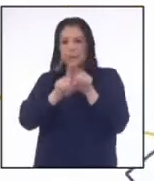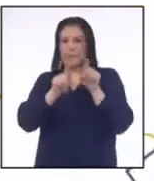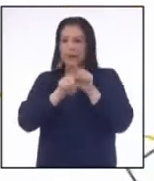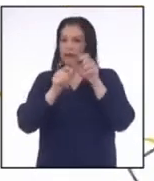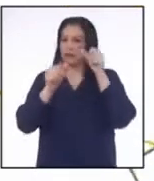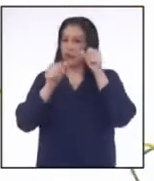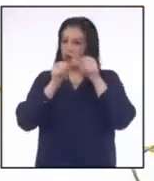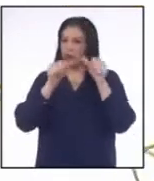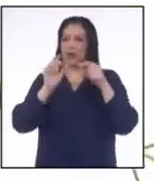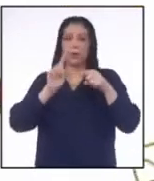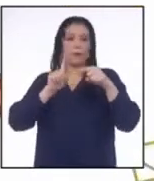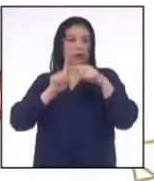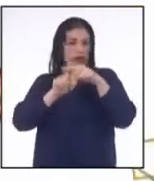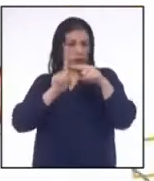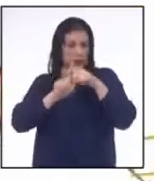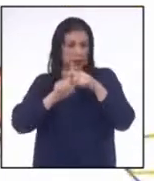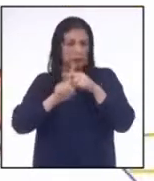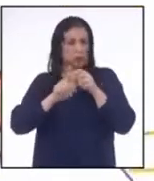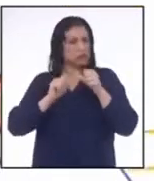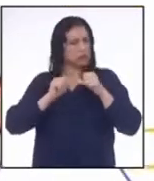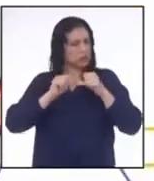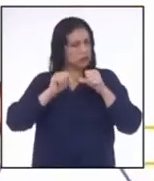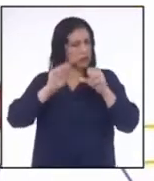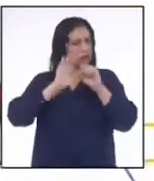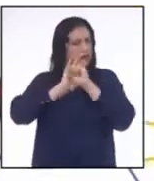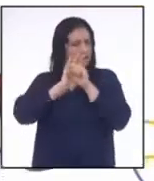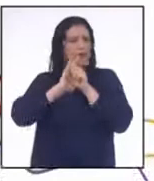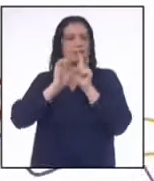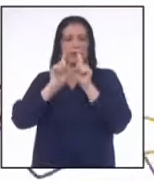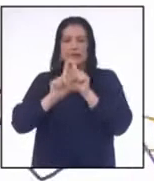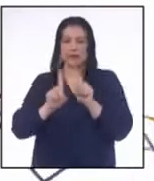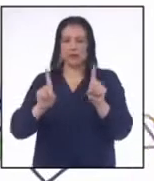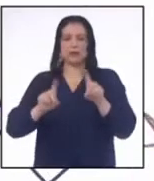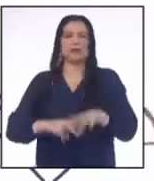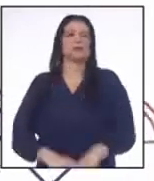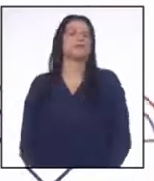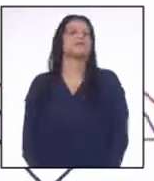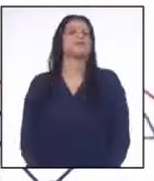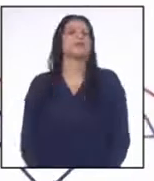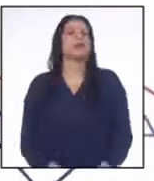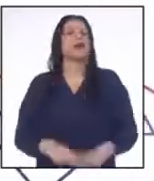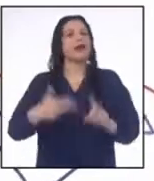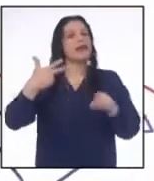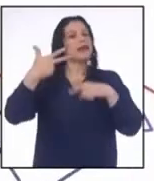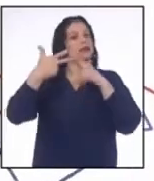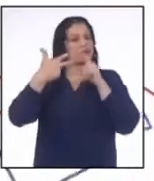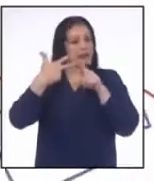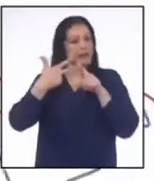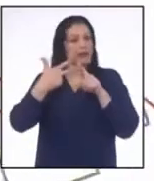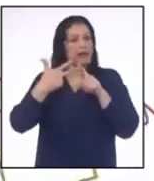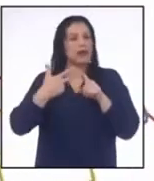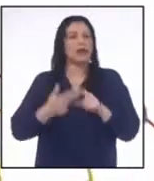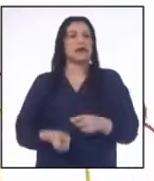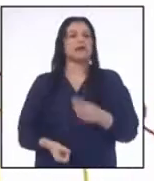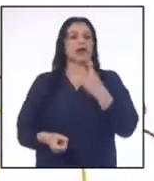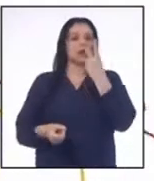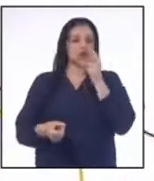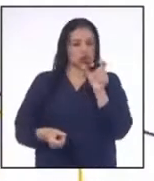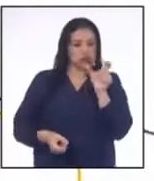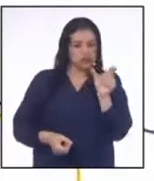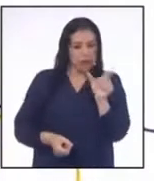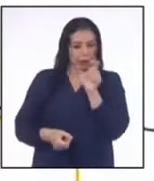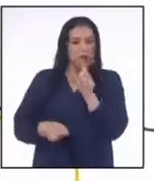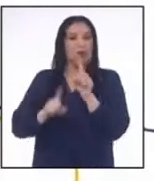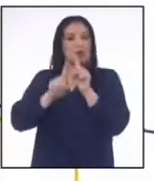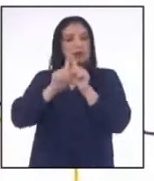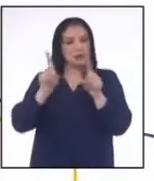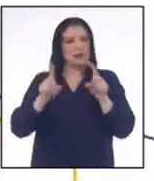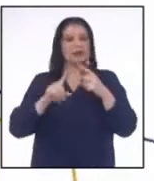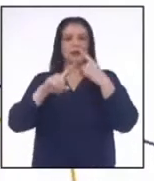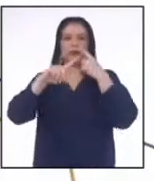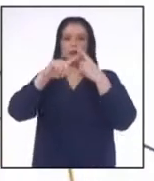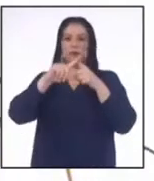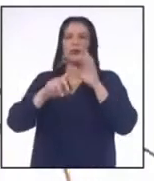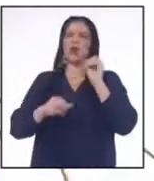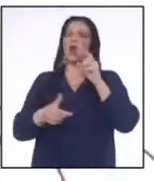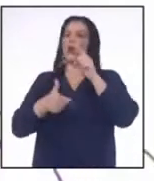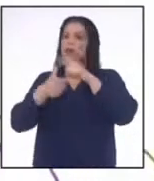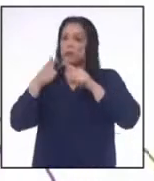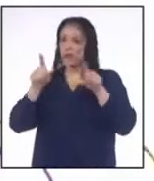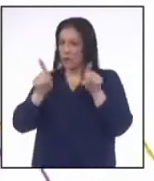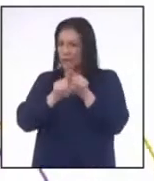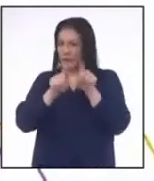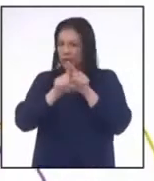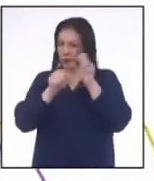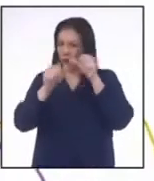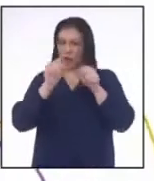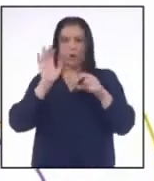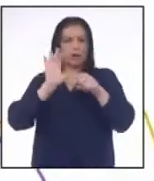mismo número positivo Conservan su signo de desigualdad Propiedad 3 Si a los dos miembros de una desigualdad Se les multiplica o divide